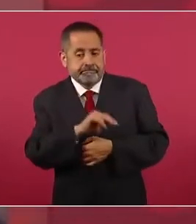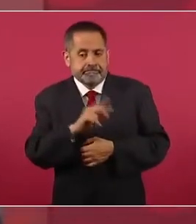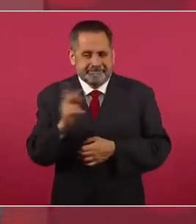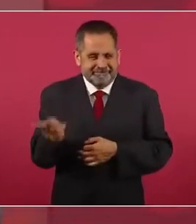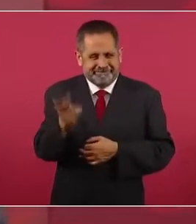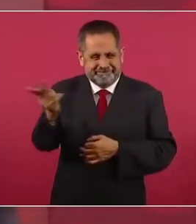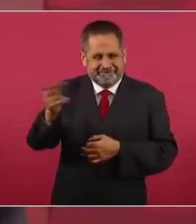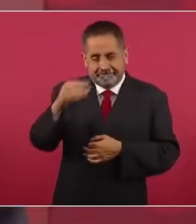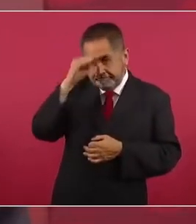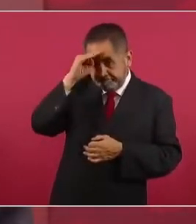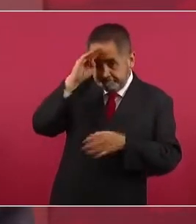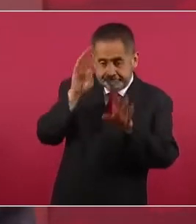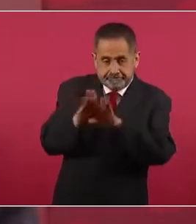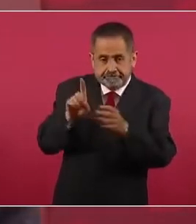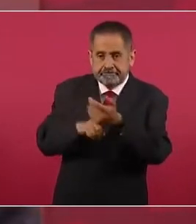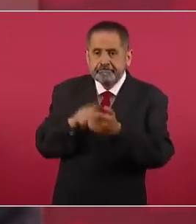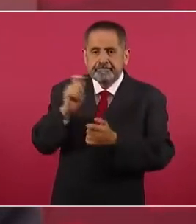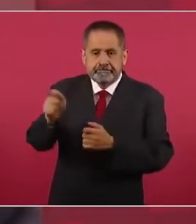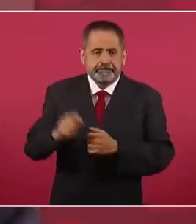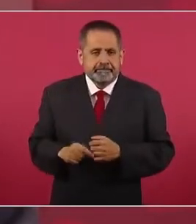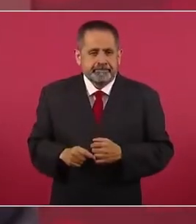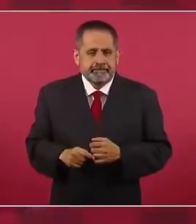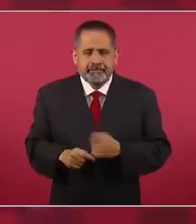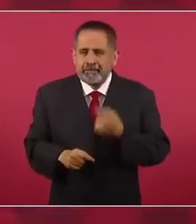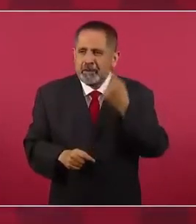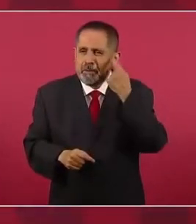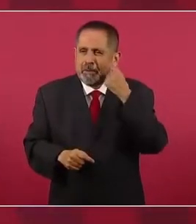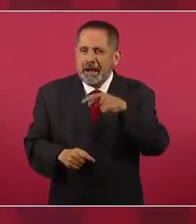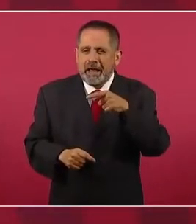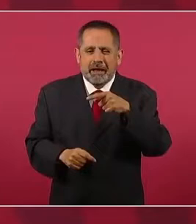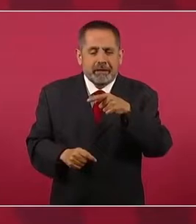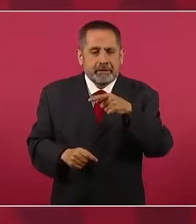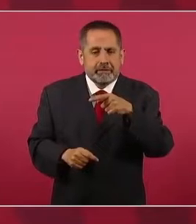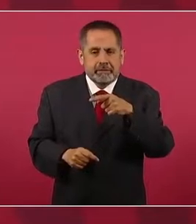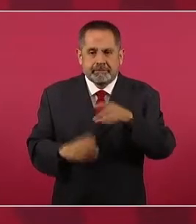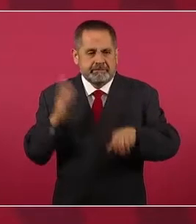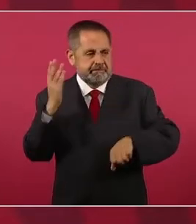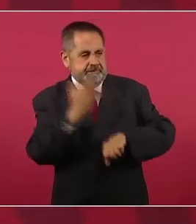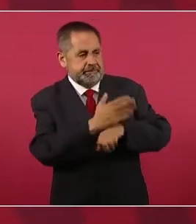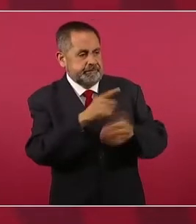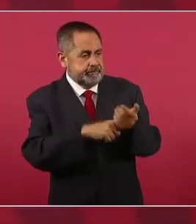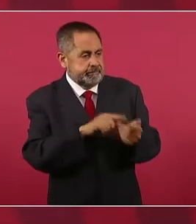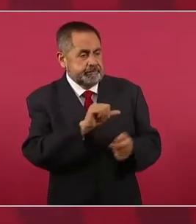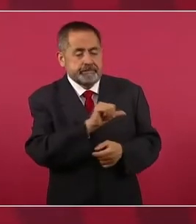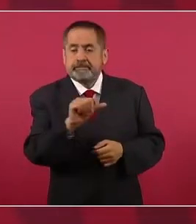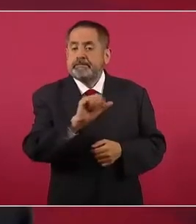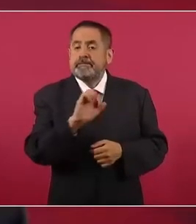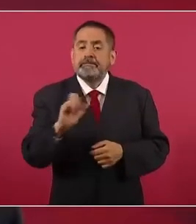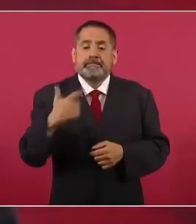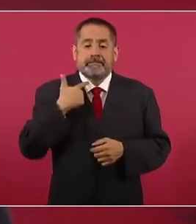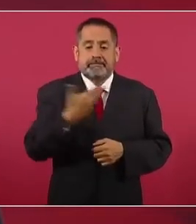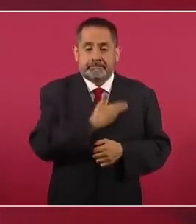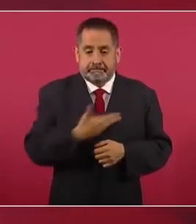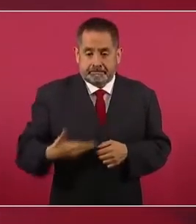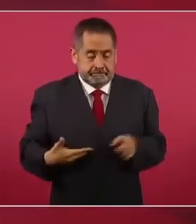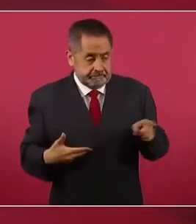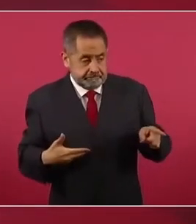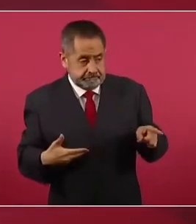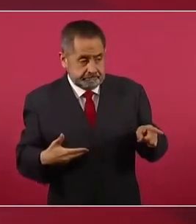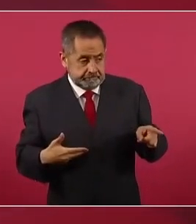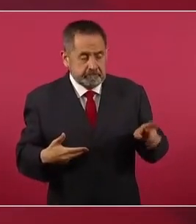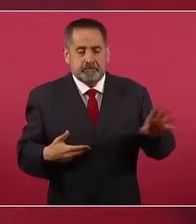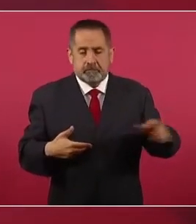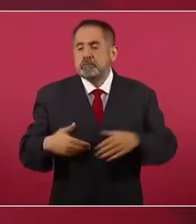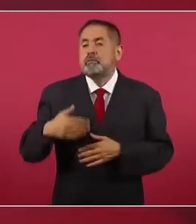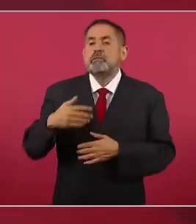importaba o no, que se castigara a los expresidentes, tomé la decisión de hacer yo la